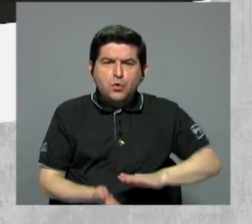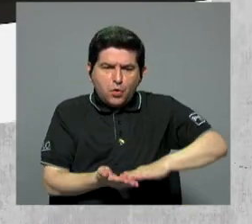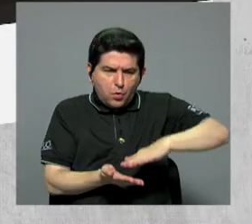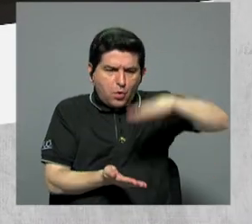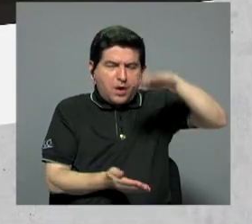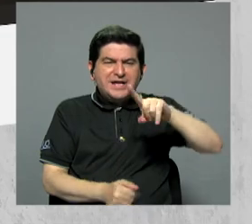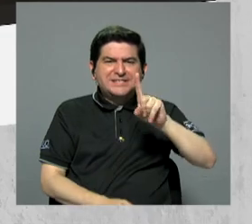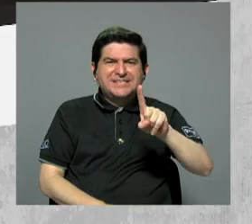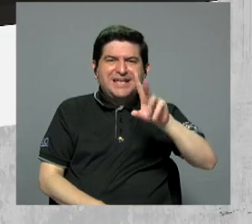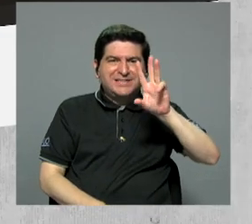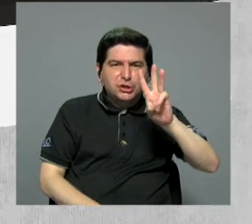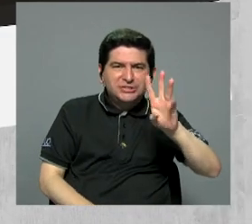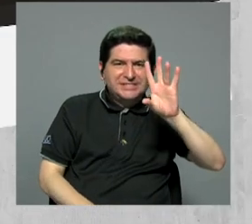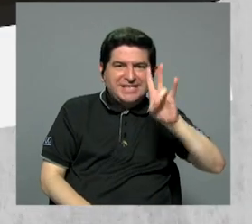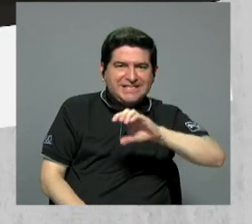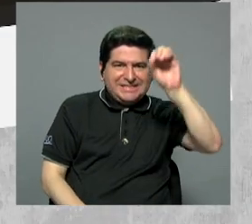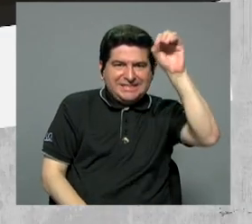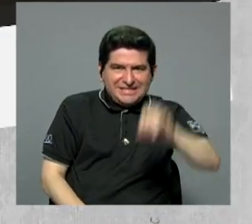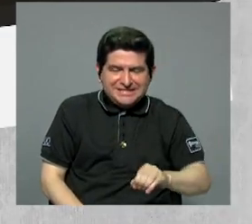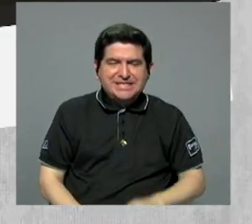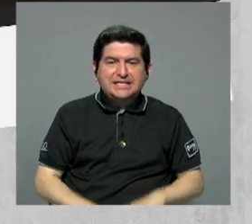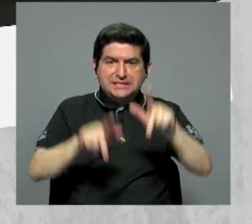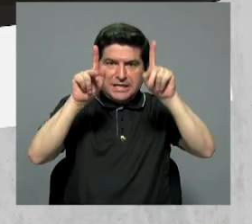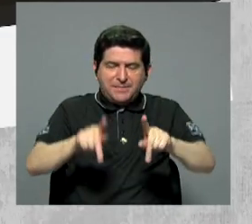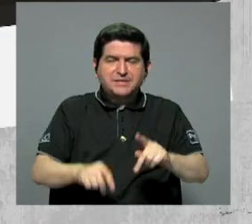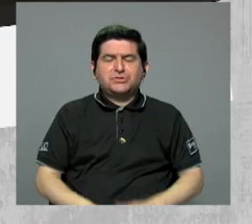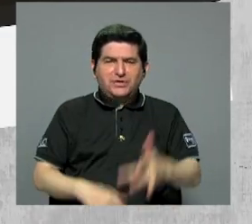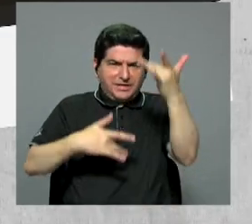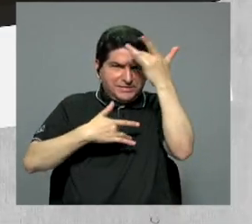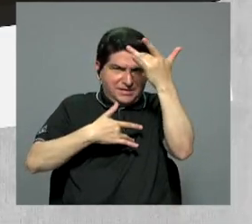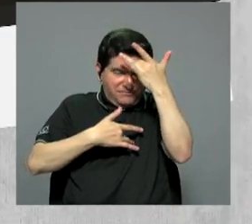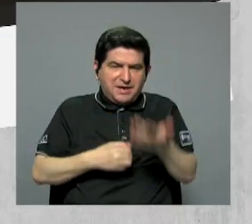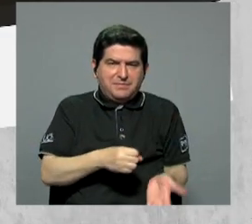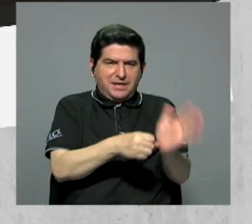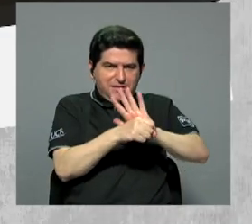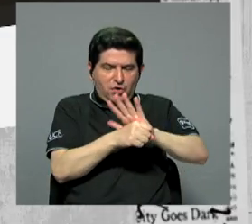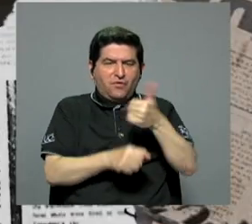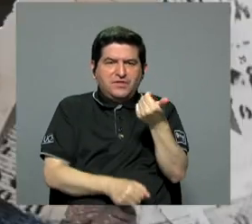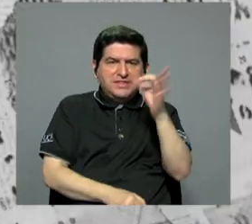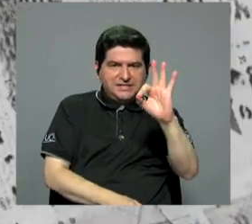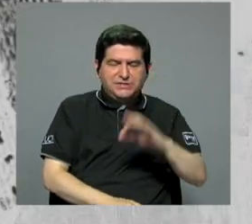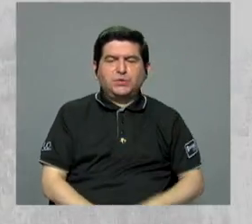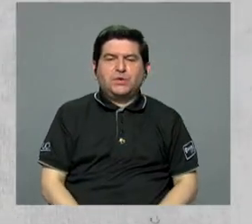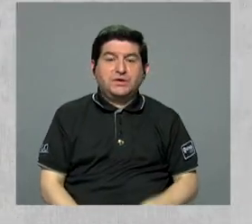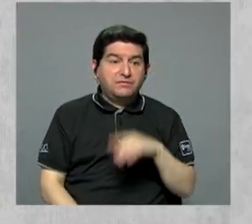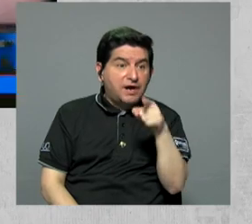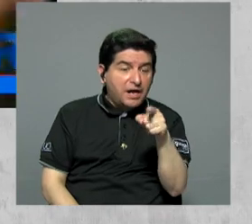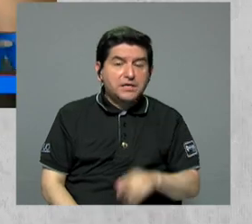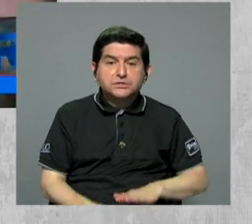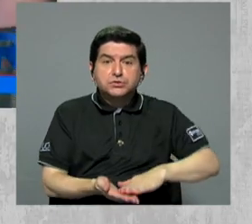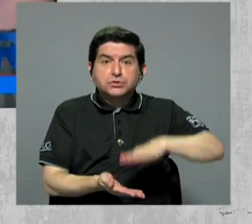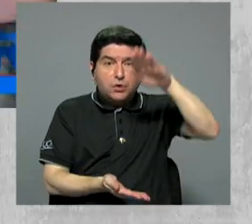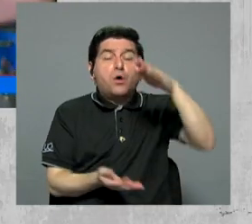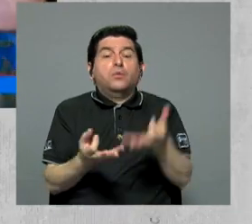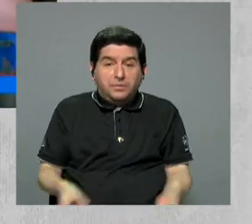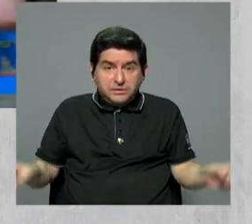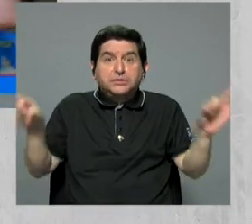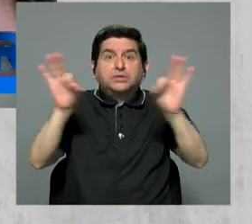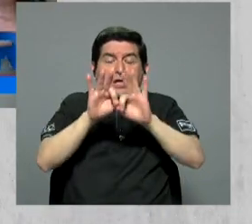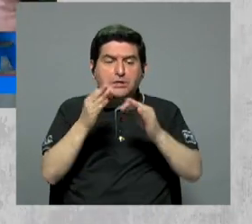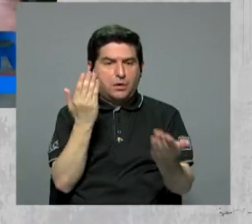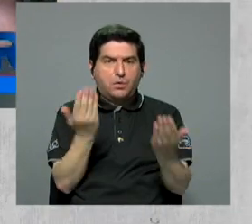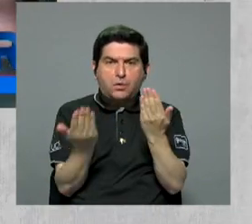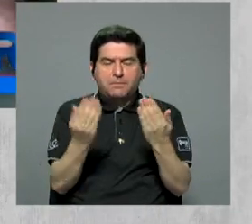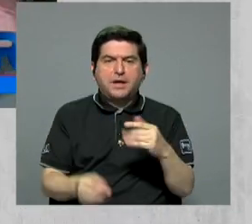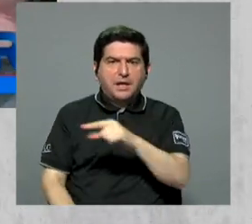incremento del 167 por ciento de personas contagiadas por COVID-19. Esto es un aumento significativo en